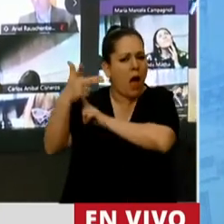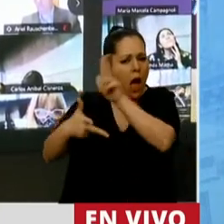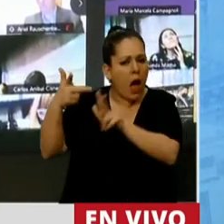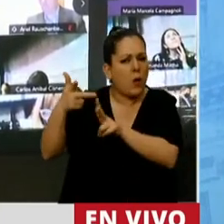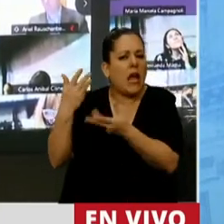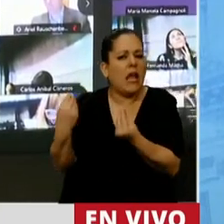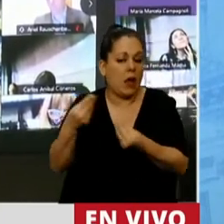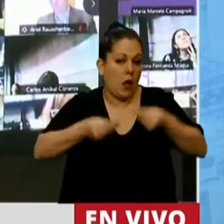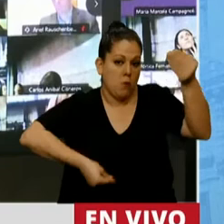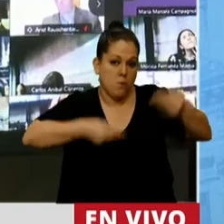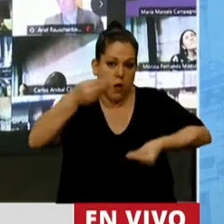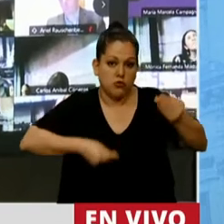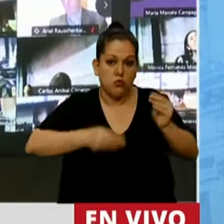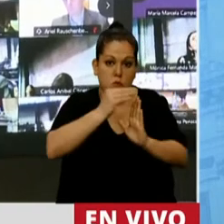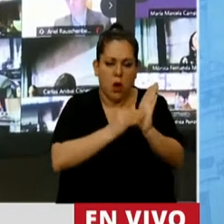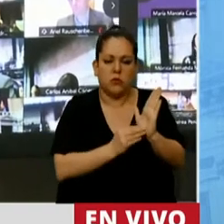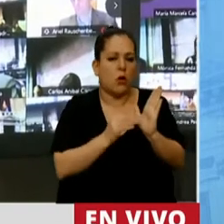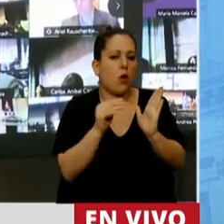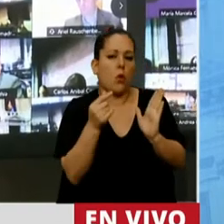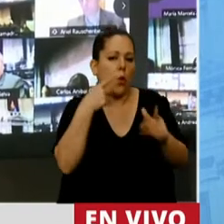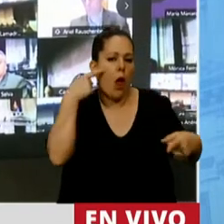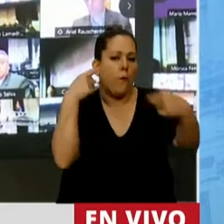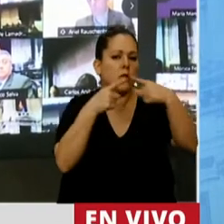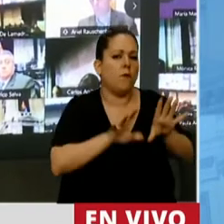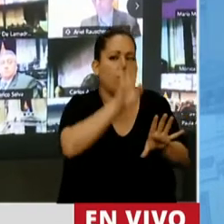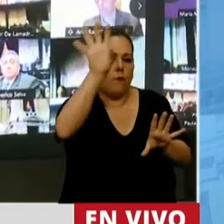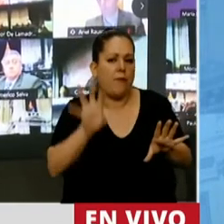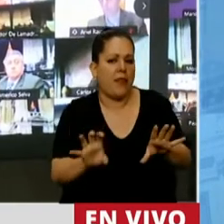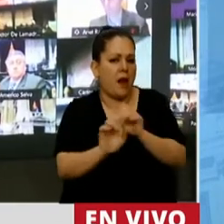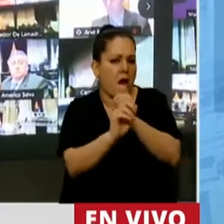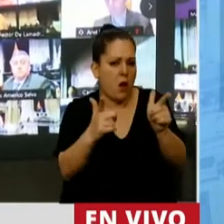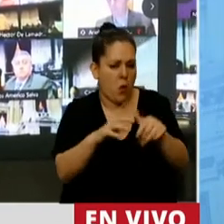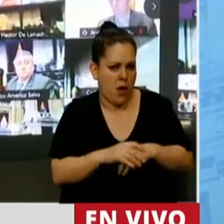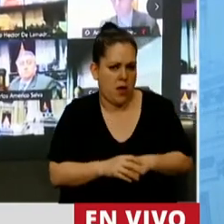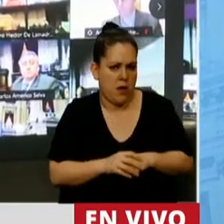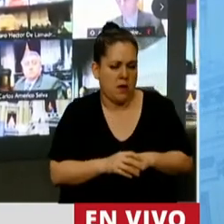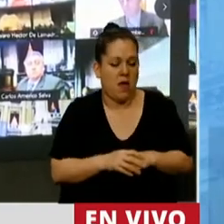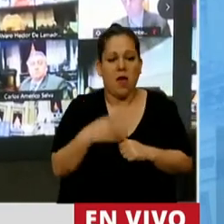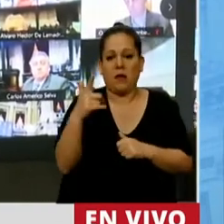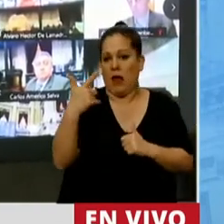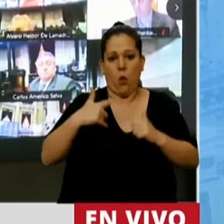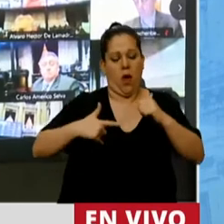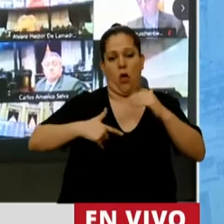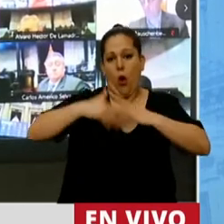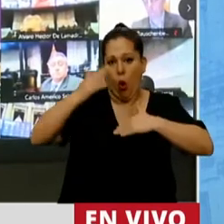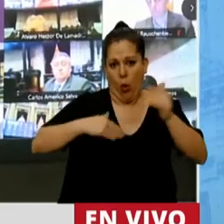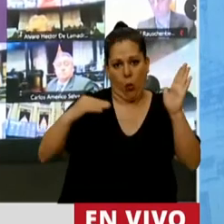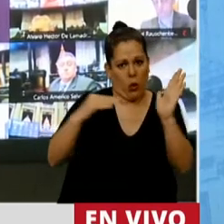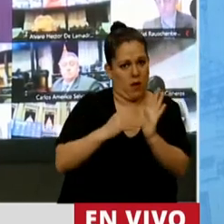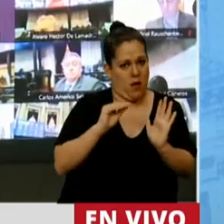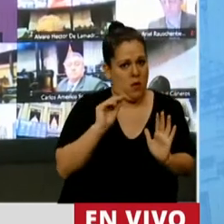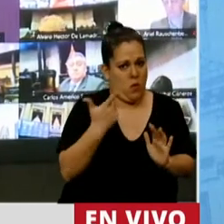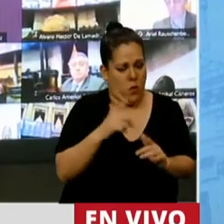proyecto no es federal, que no incluye obras, que no